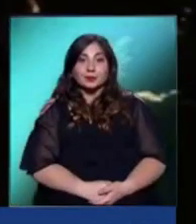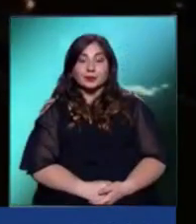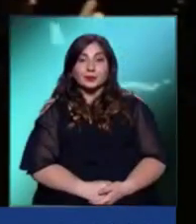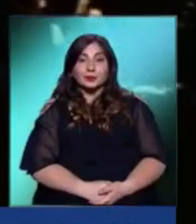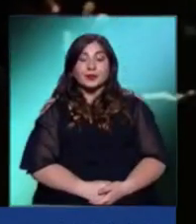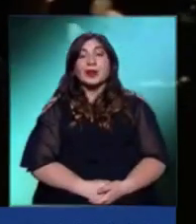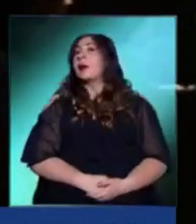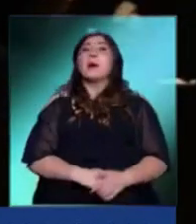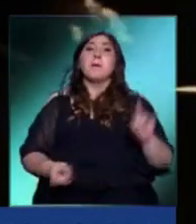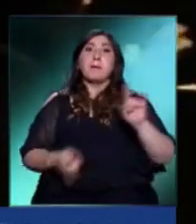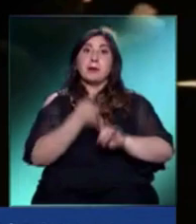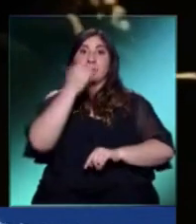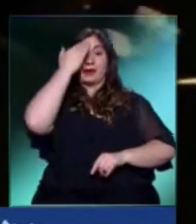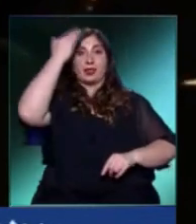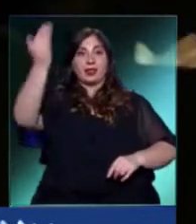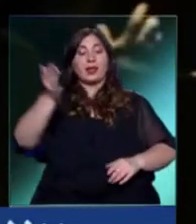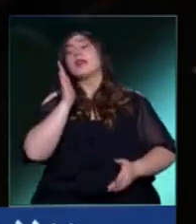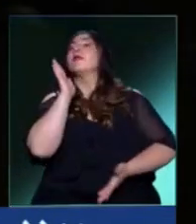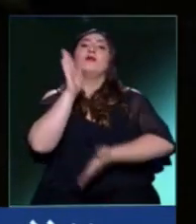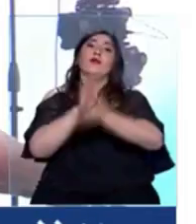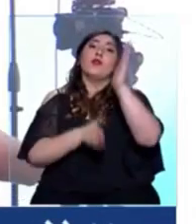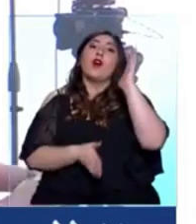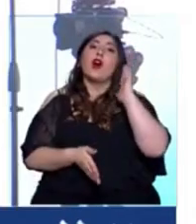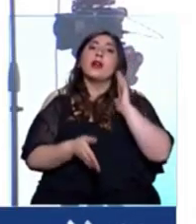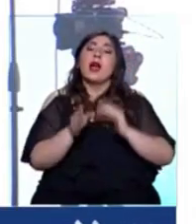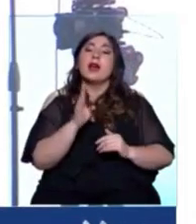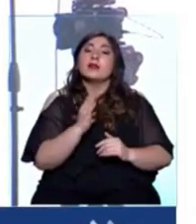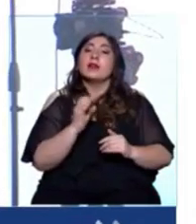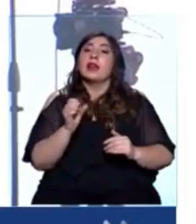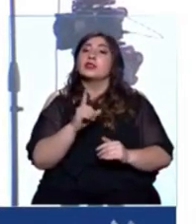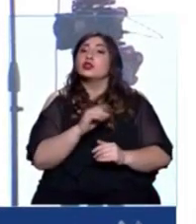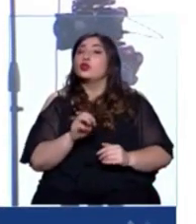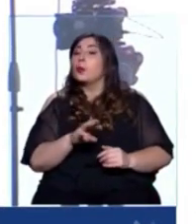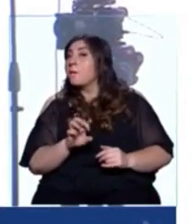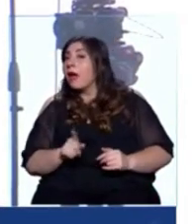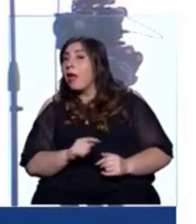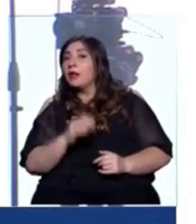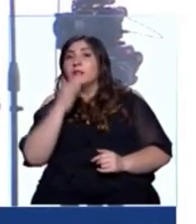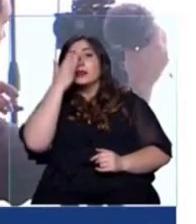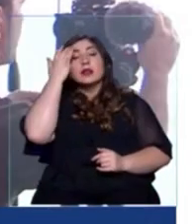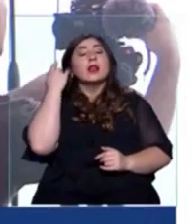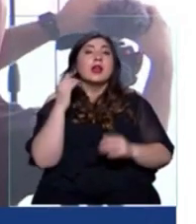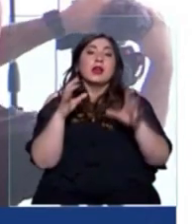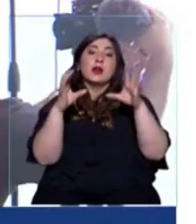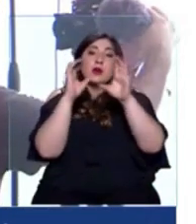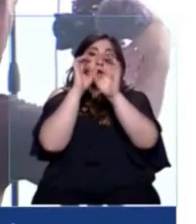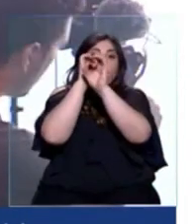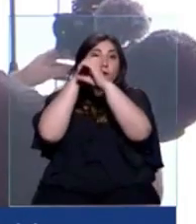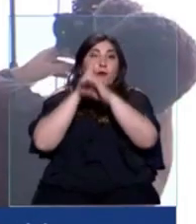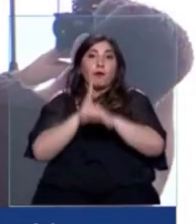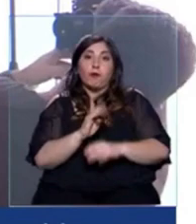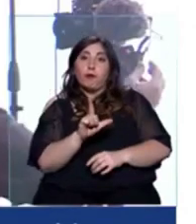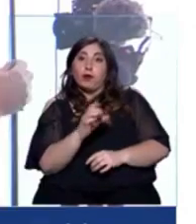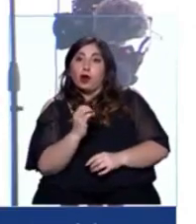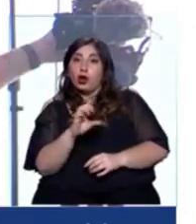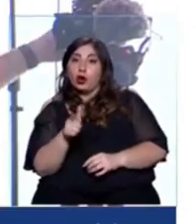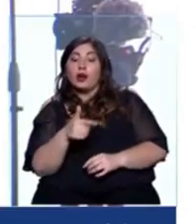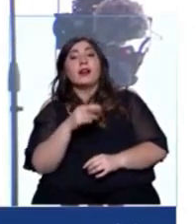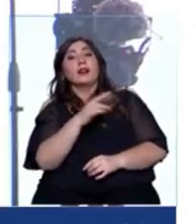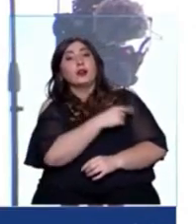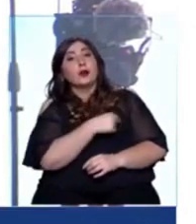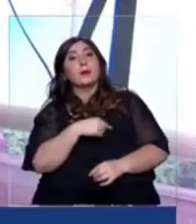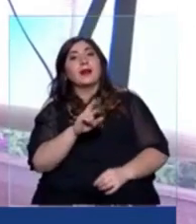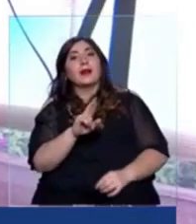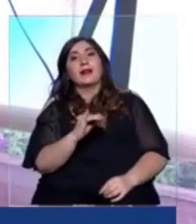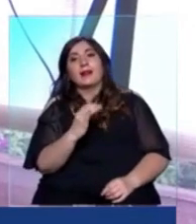Comienza el primer día y voy en camino al Real Screen Summit. Es conocido por su canal de YouTube AstroVlog. Su verdadero nombre, Ricardo